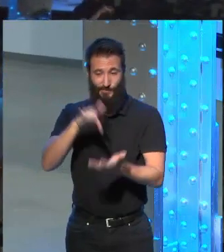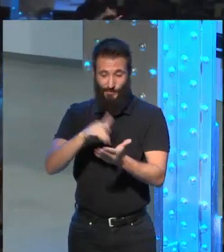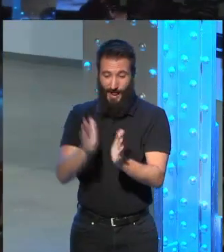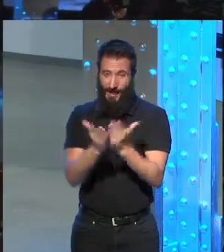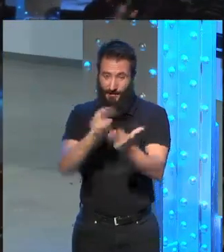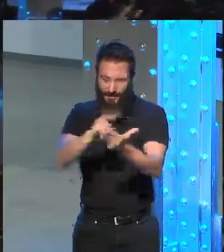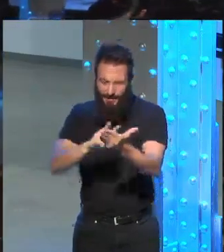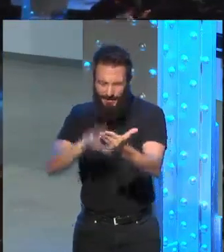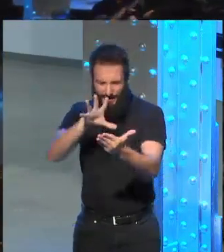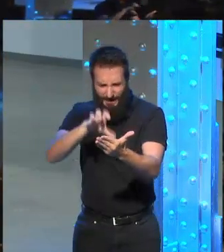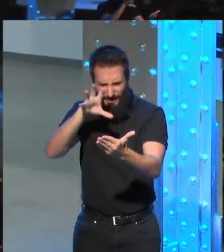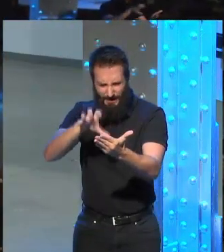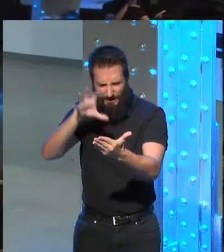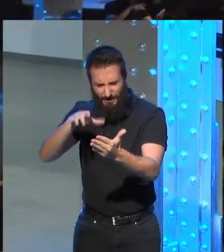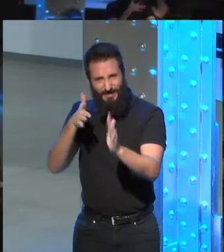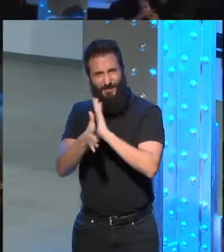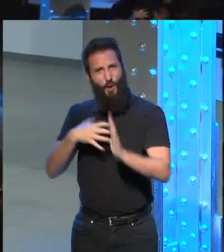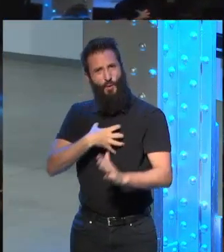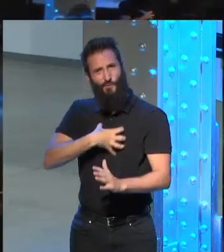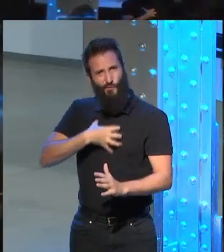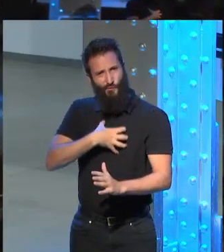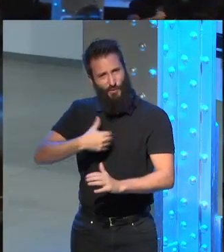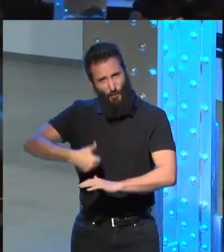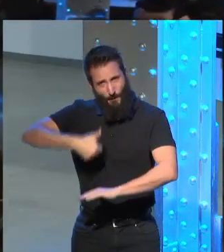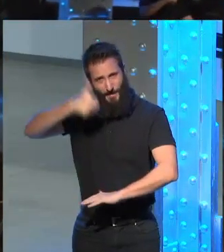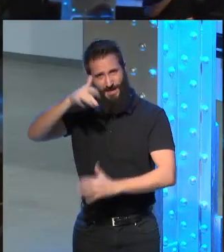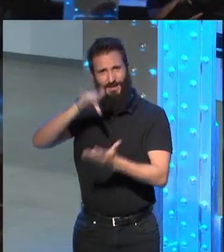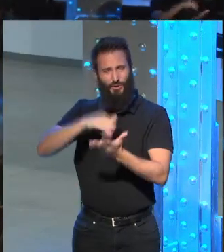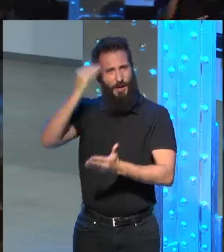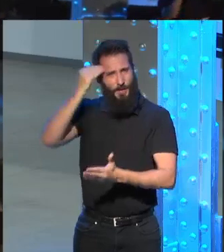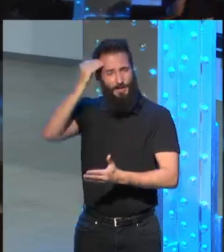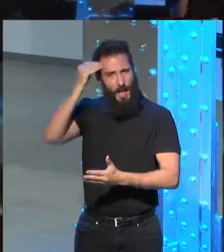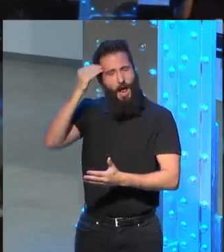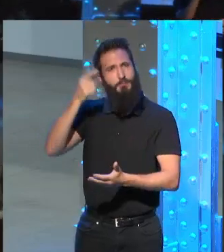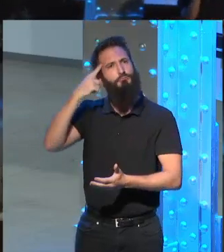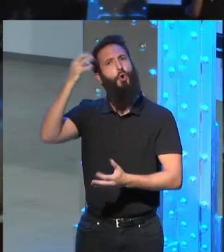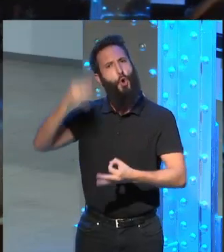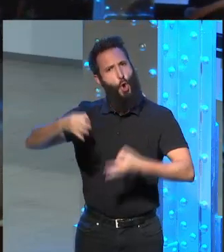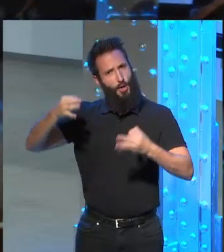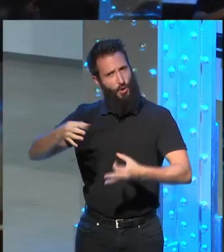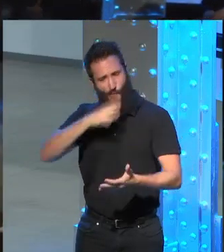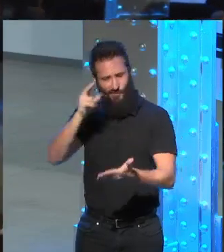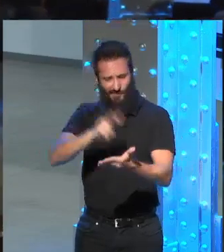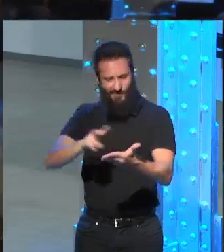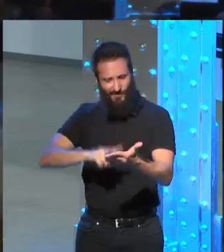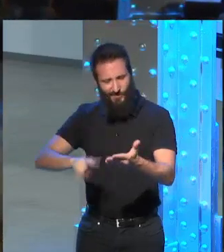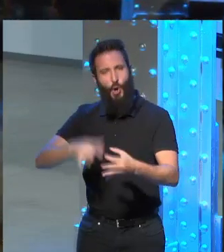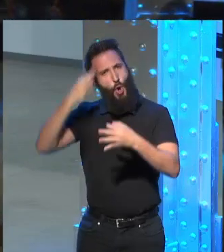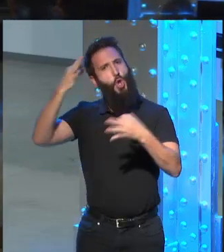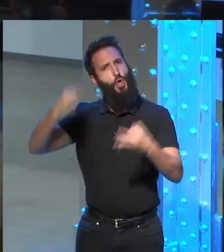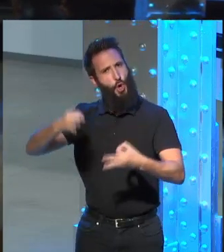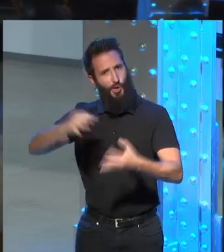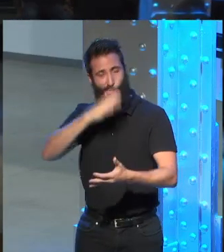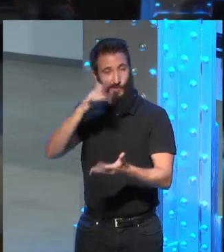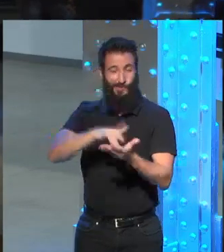El esfuerzo es mucho más racional. Debe tratar de racionalizar lo que en la lectura por el